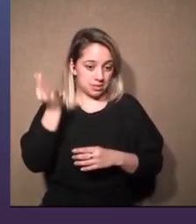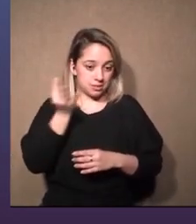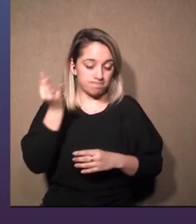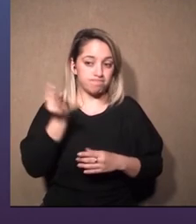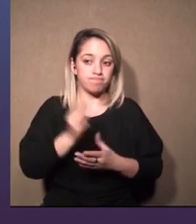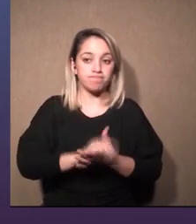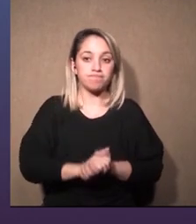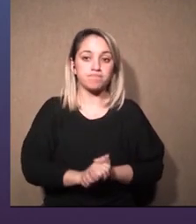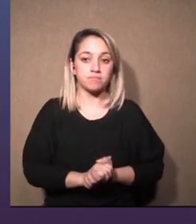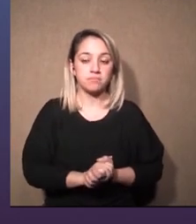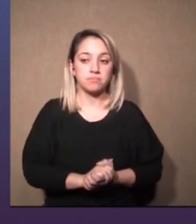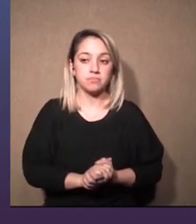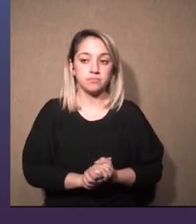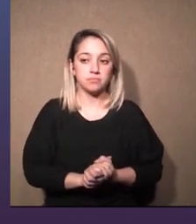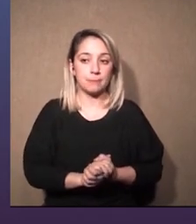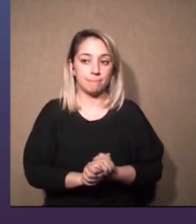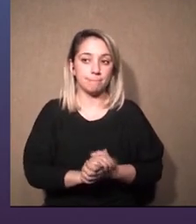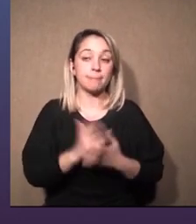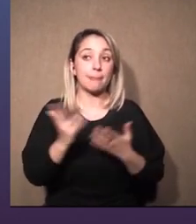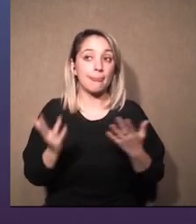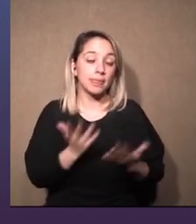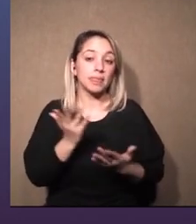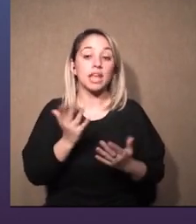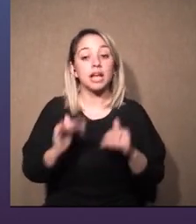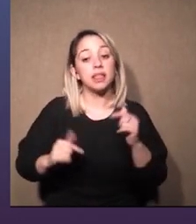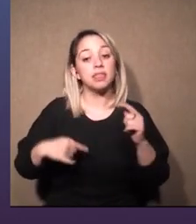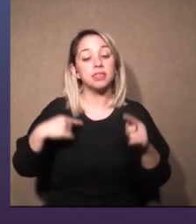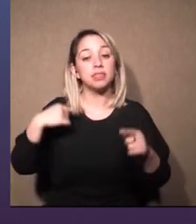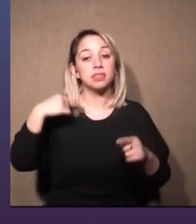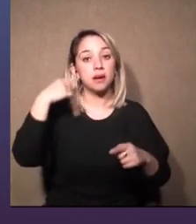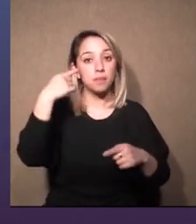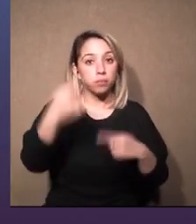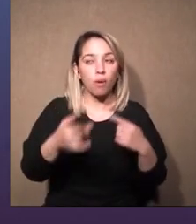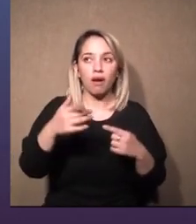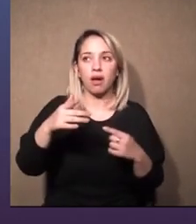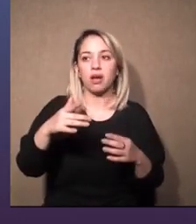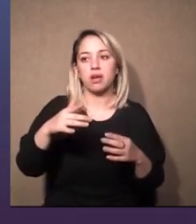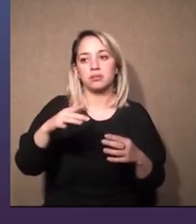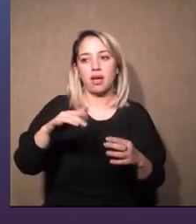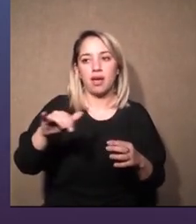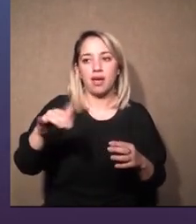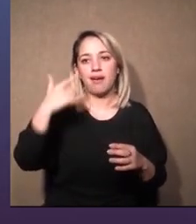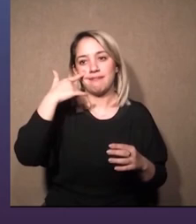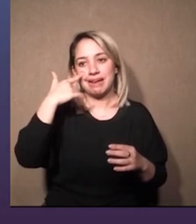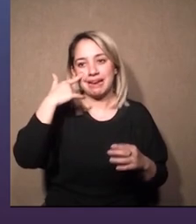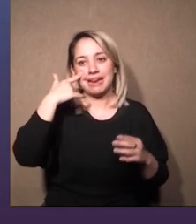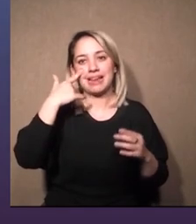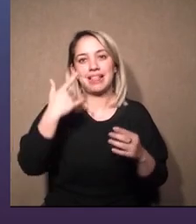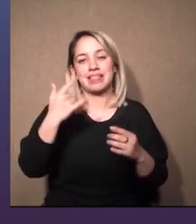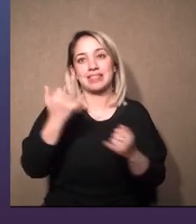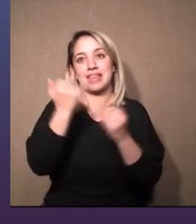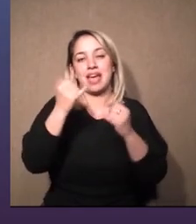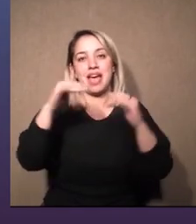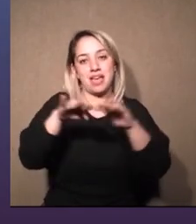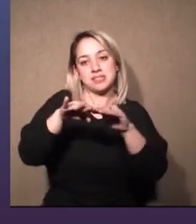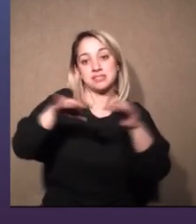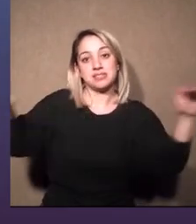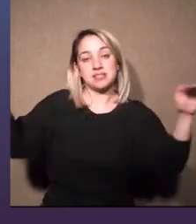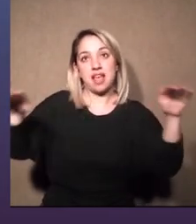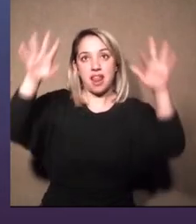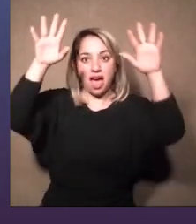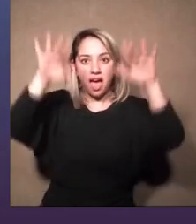de trabajo en los talleres para después llegar a todo eso que desembarca en este escenario